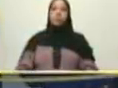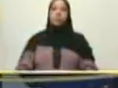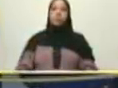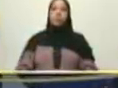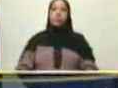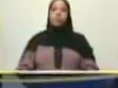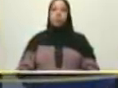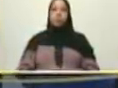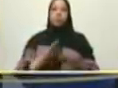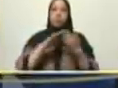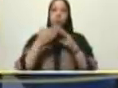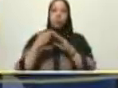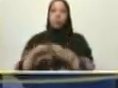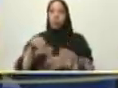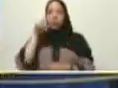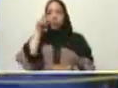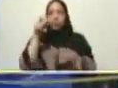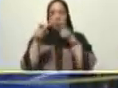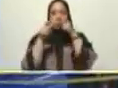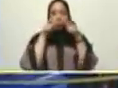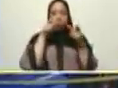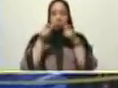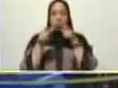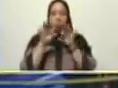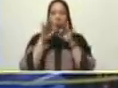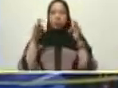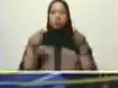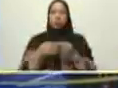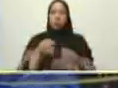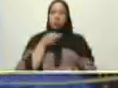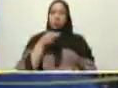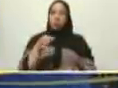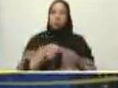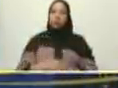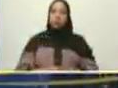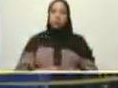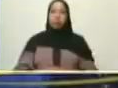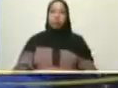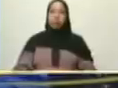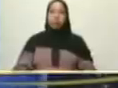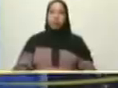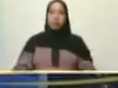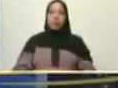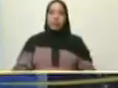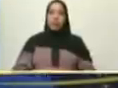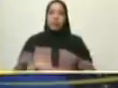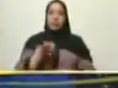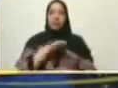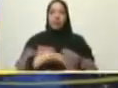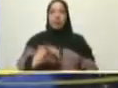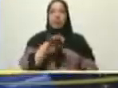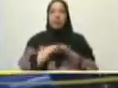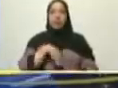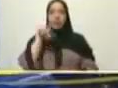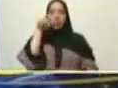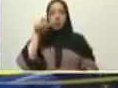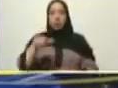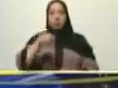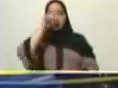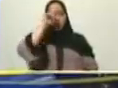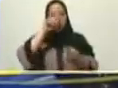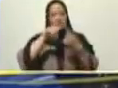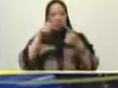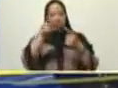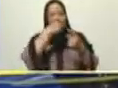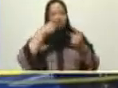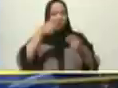comunidad en cada barrio somos de verdad y somos del tamaño de los retos que se nos presenta en